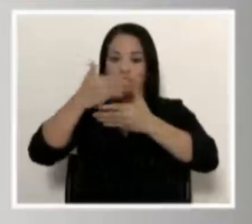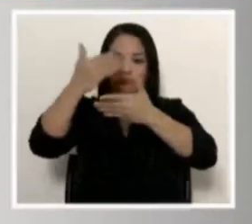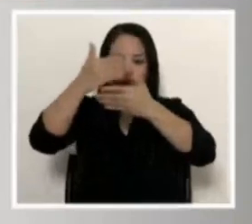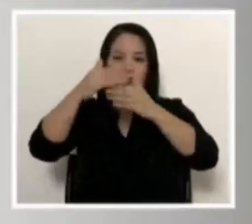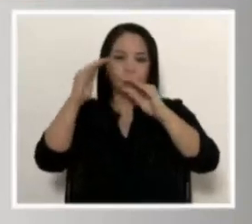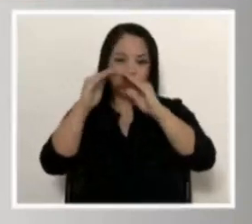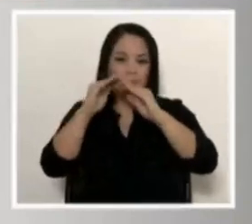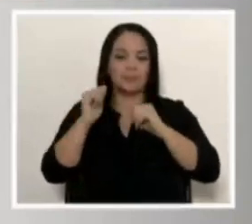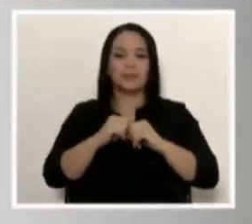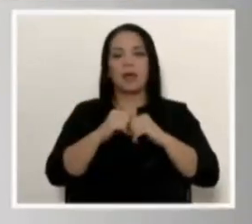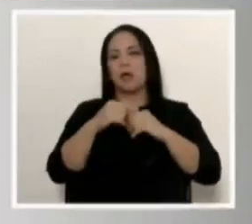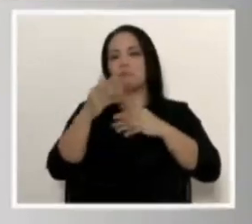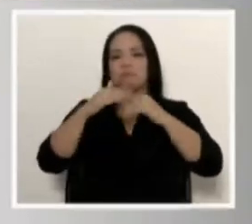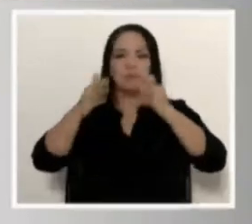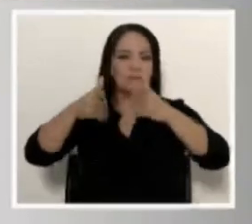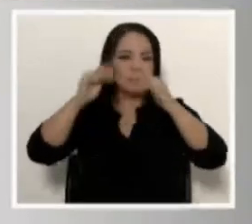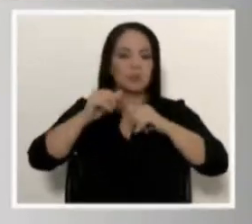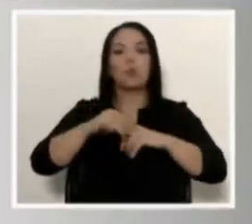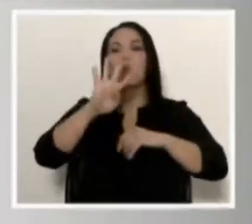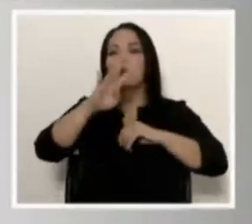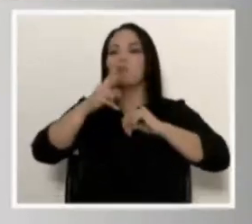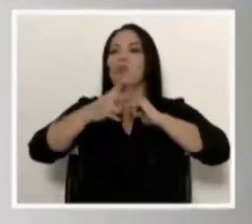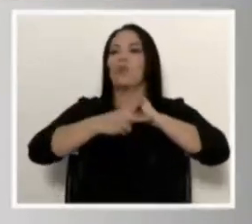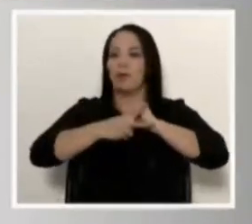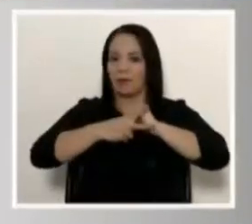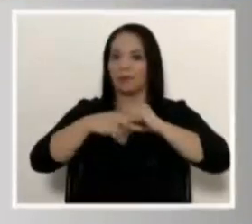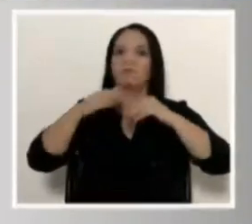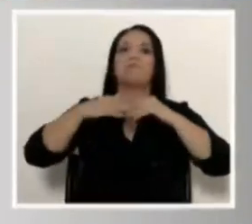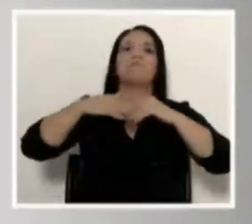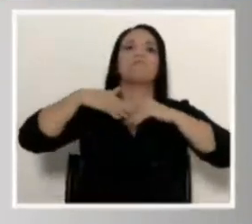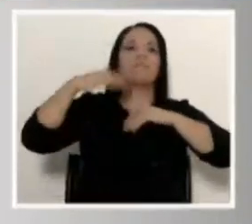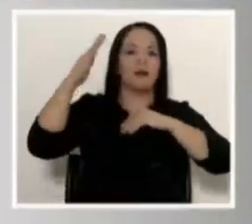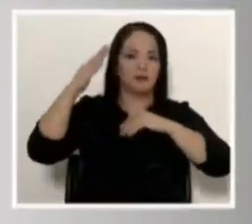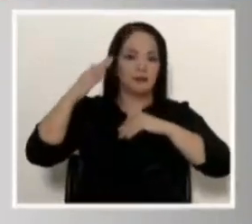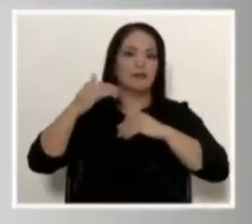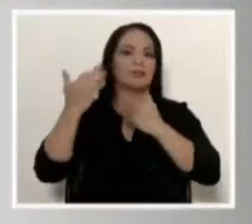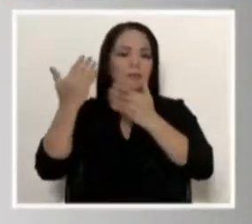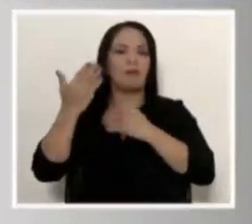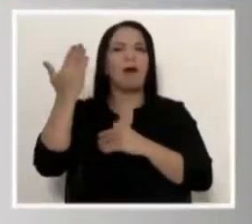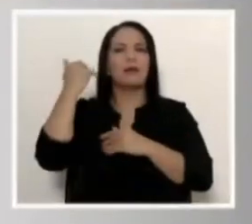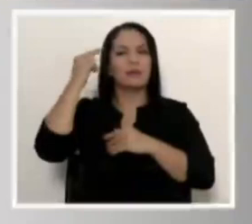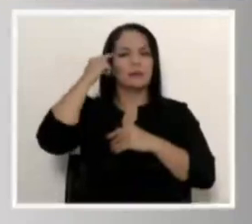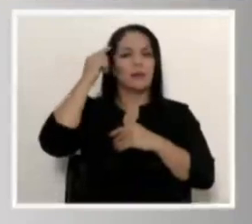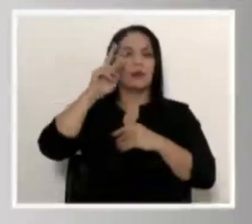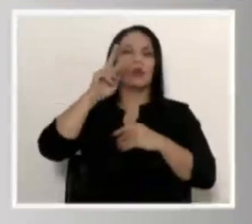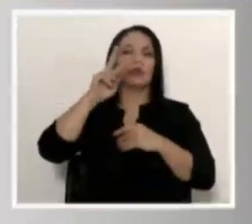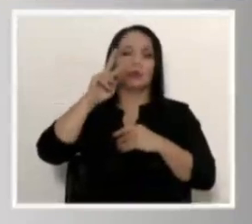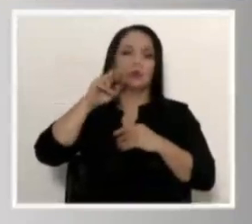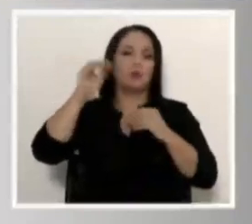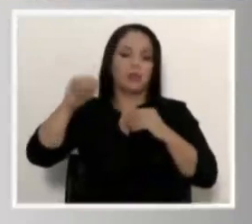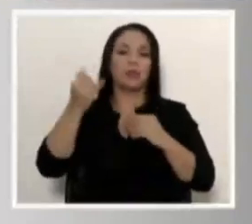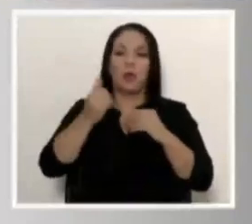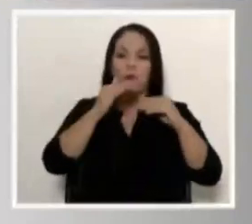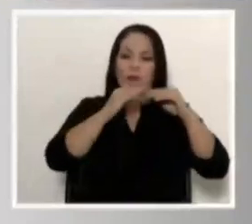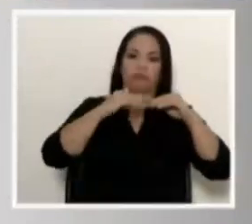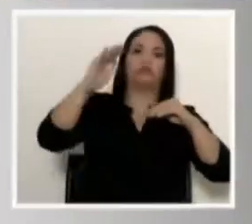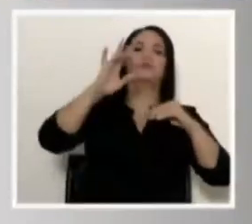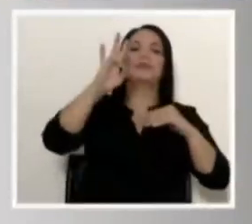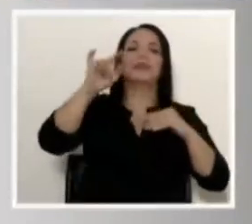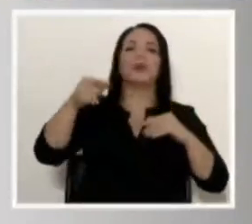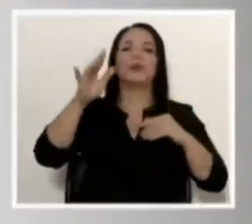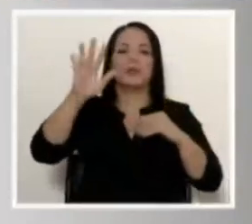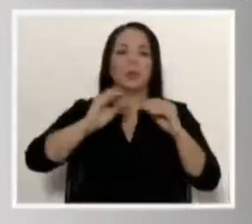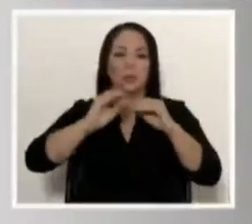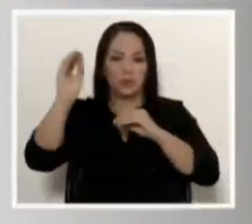de casi cuatro veces el crecimiento que se había estimado. Se había estimado un 2% y ahora se estima que va a crecer un 7